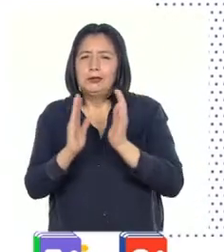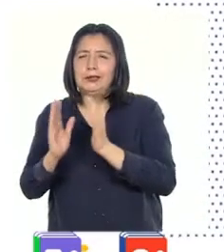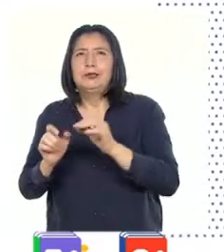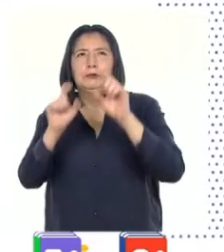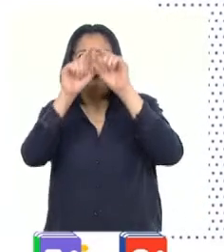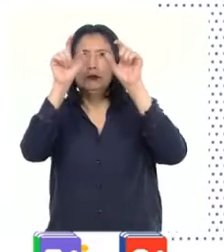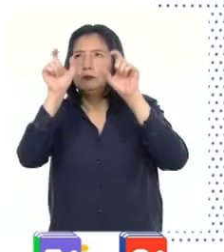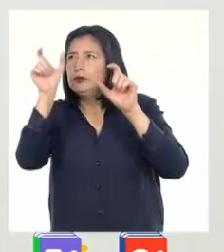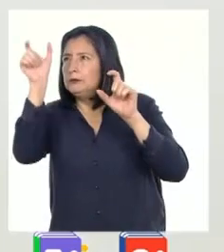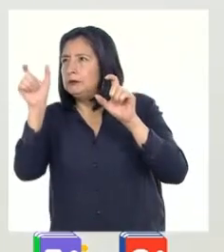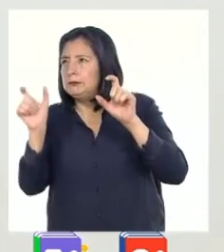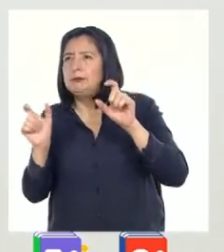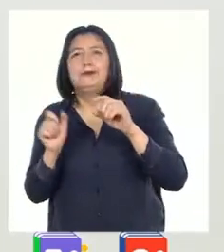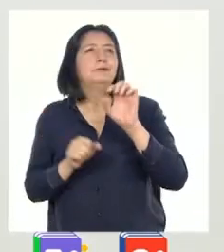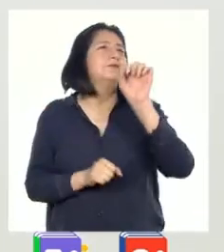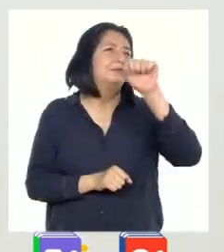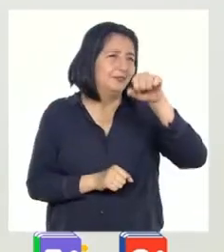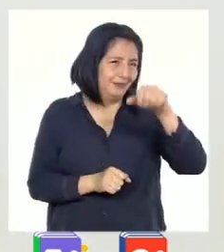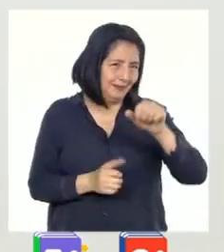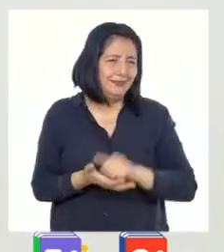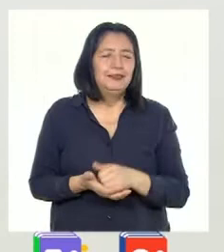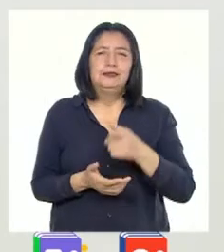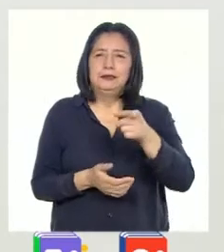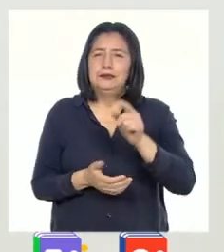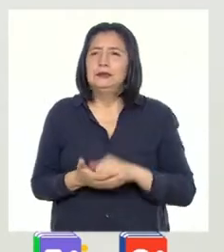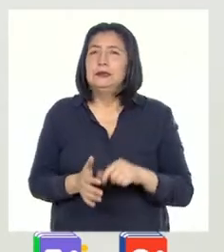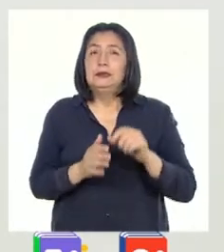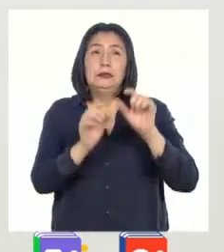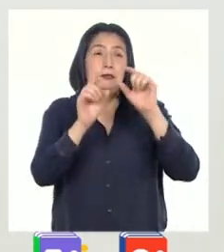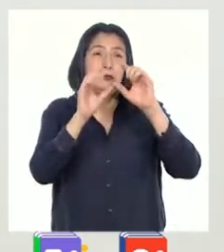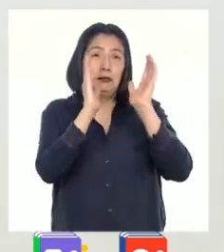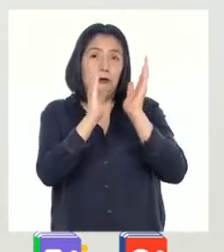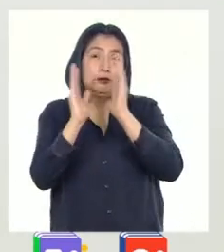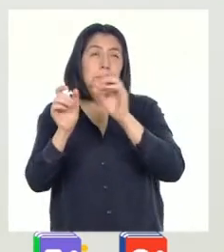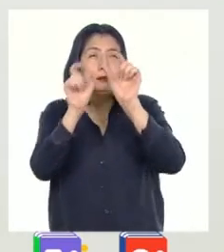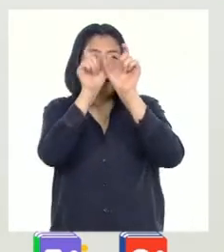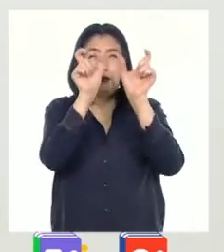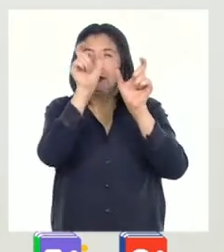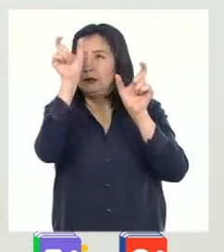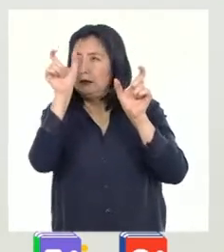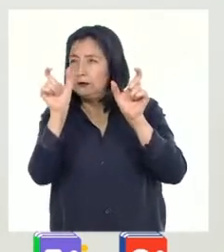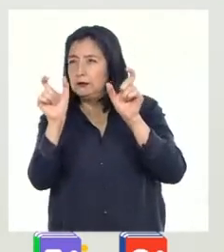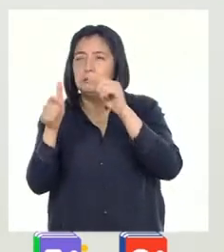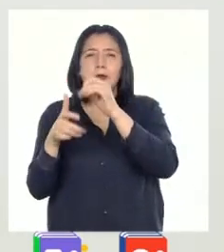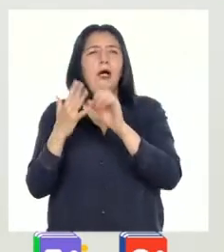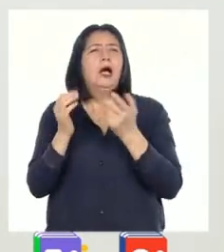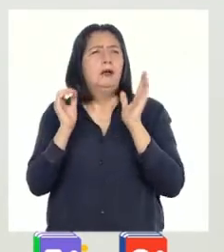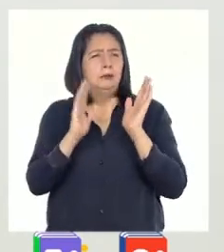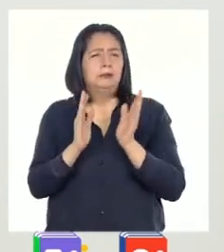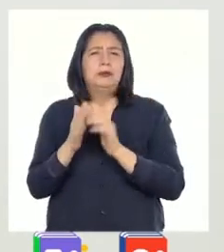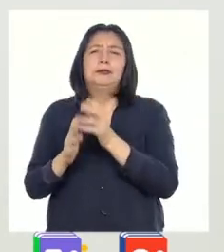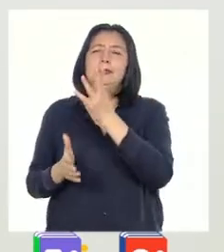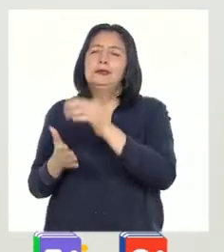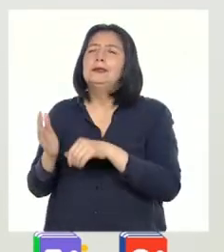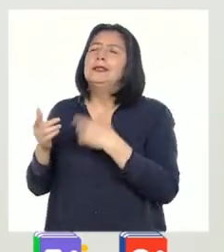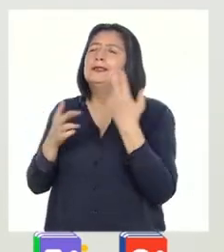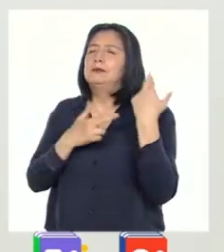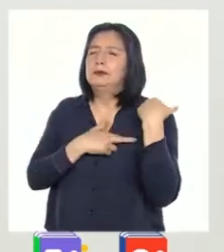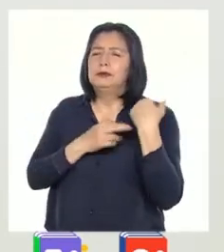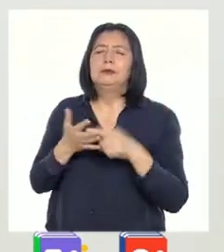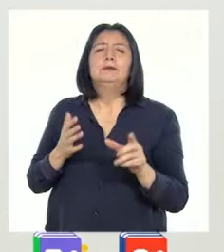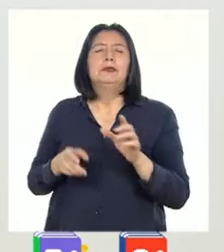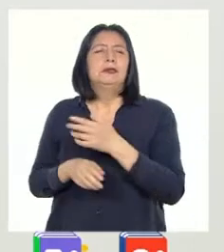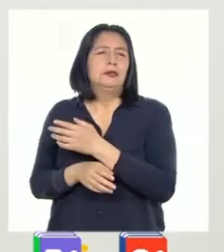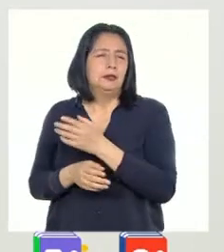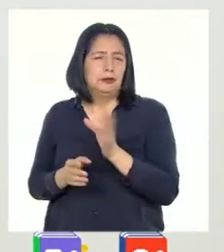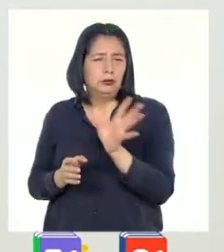organizador gráfico. Sí, Patricia. Ese organizador gráfico luego nos servirá para ser el organizador de tareas para las